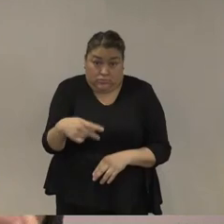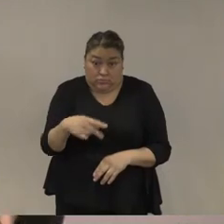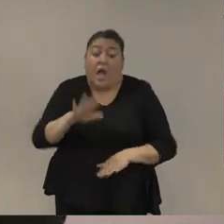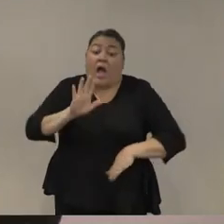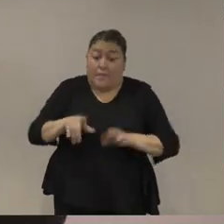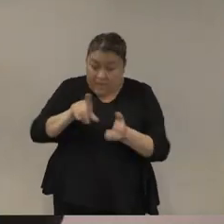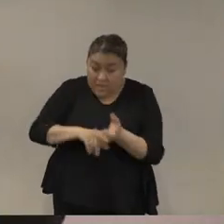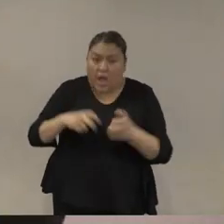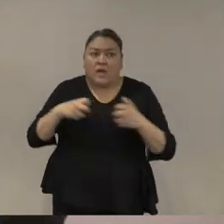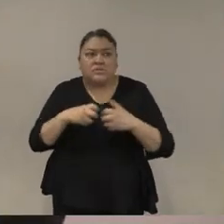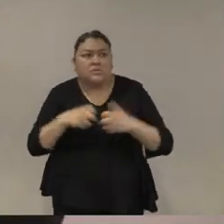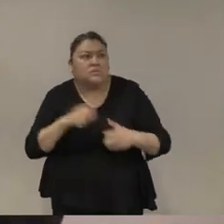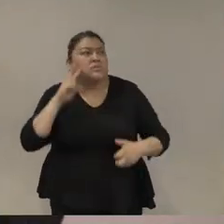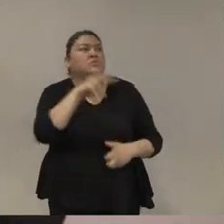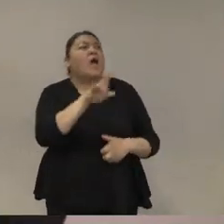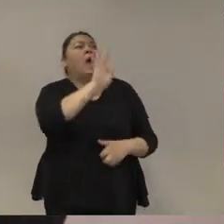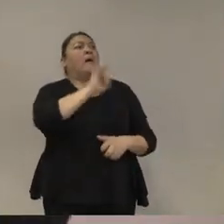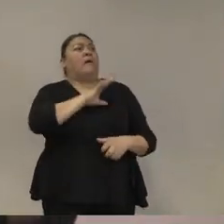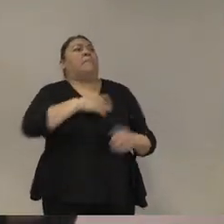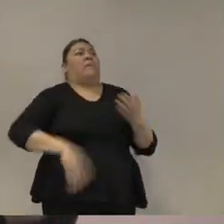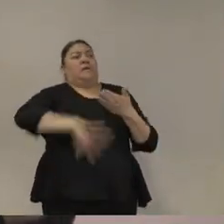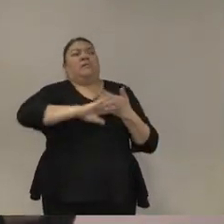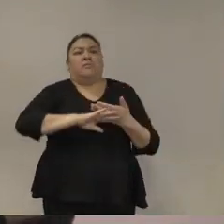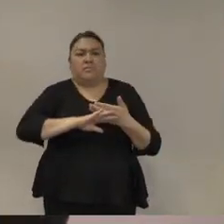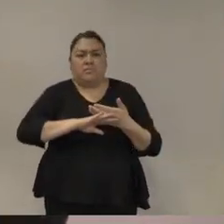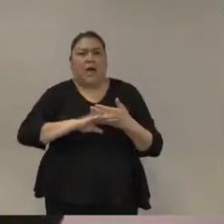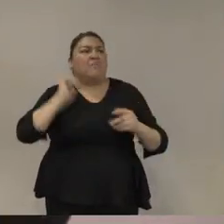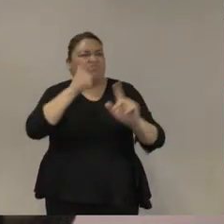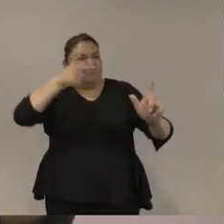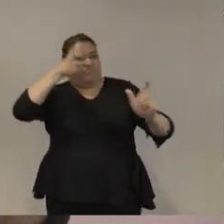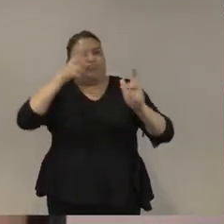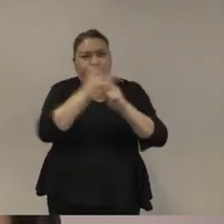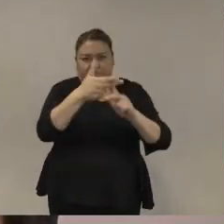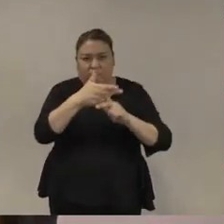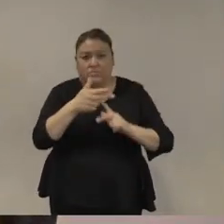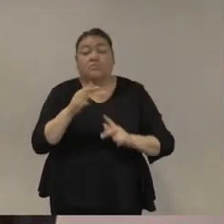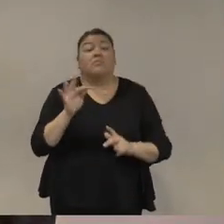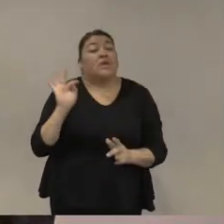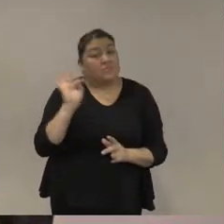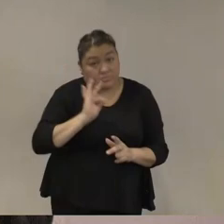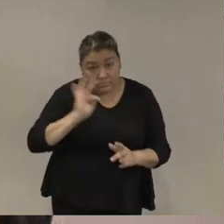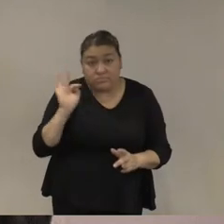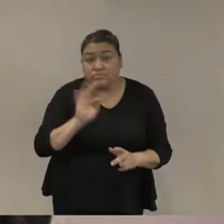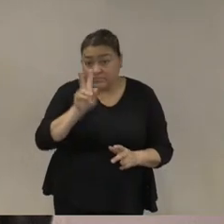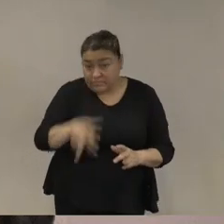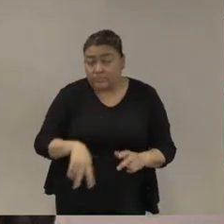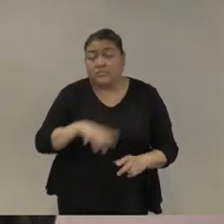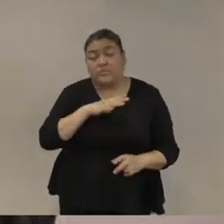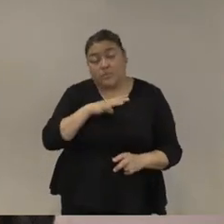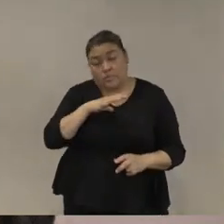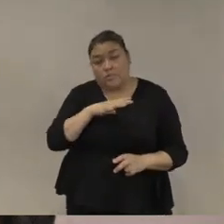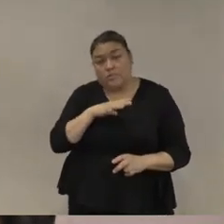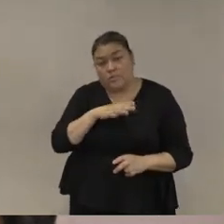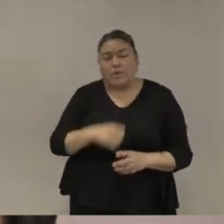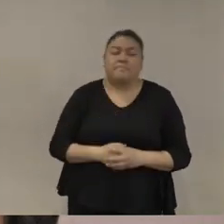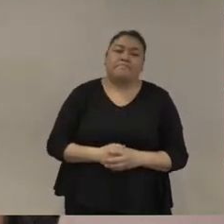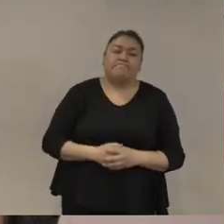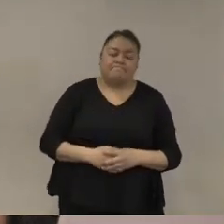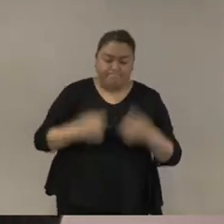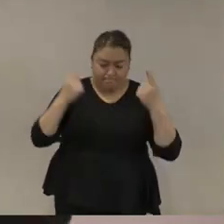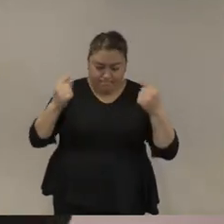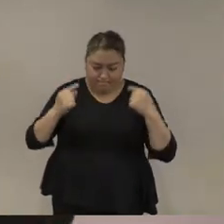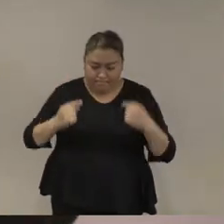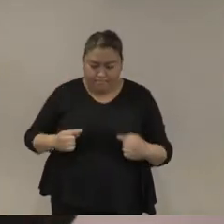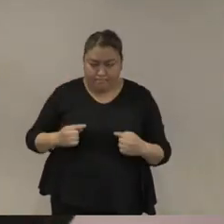en el terreno y una perspectiva que privilegia el enfrentamiento con los criminales. Por otro lado